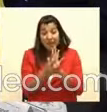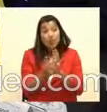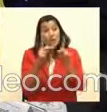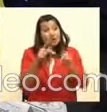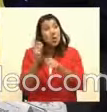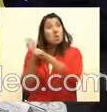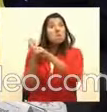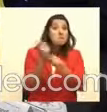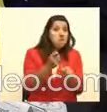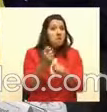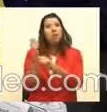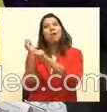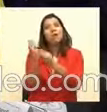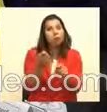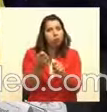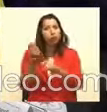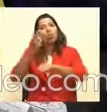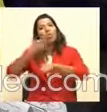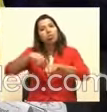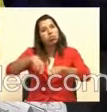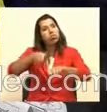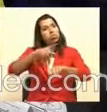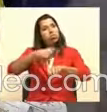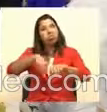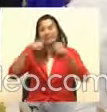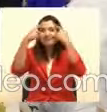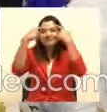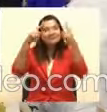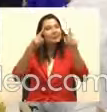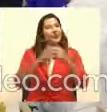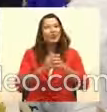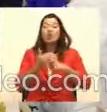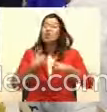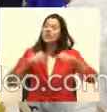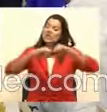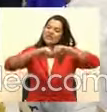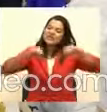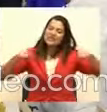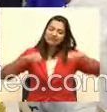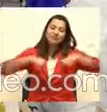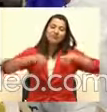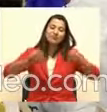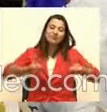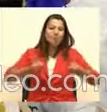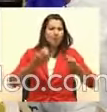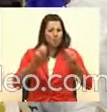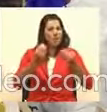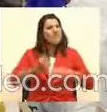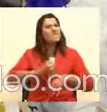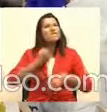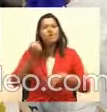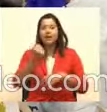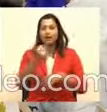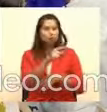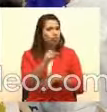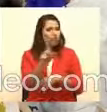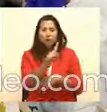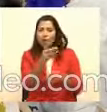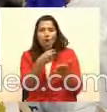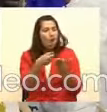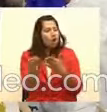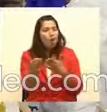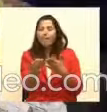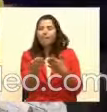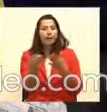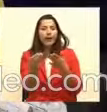reventar hasta un cuchillo y le pusieron porque, para poderlas abrir porque son piñatas fuertes, entonces, no se van a llevar una piñata de Alfonso,